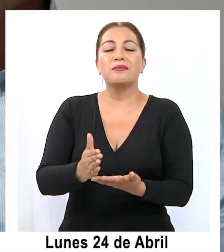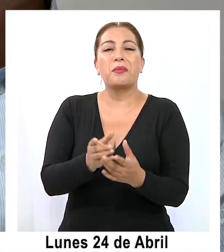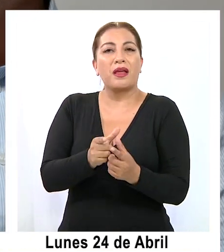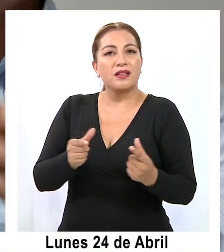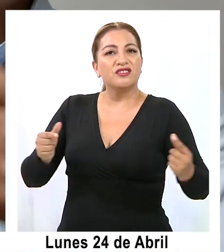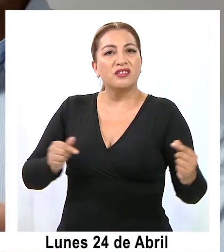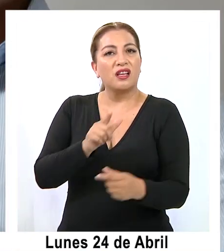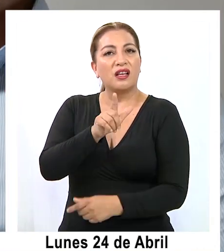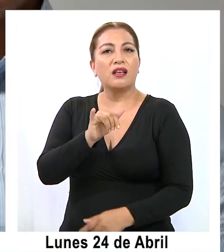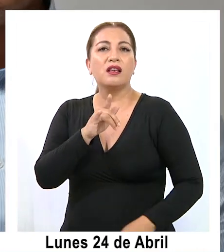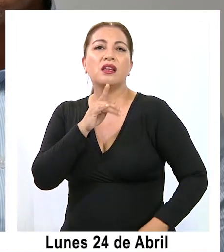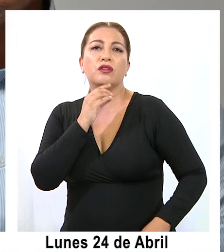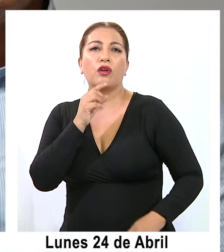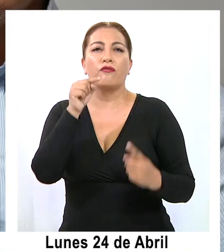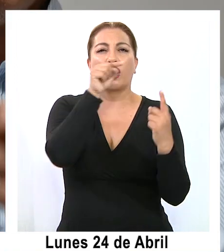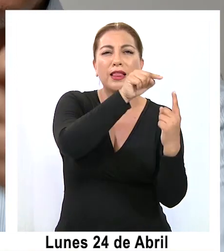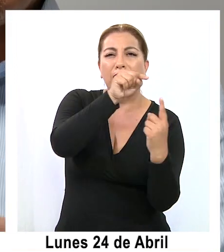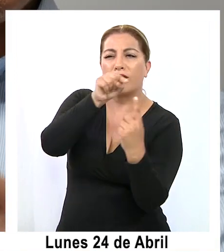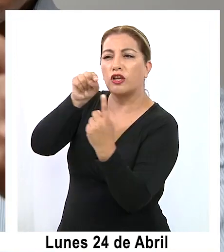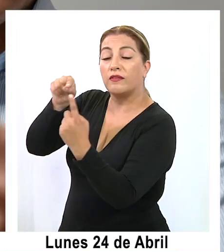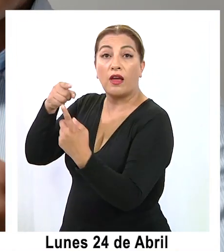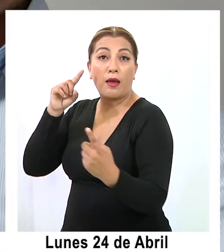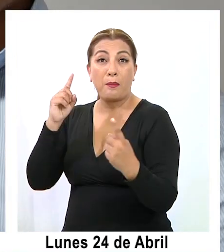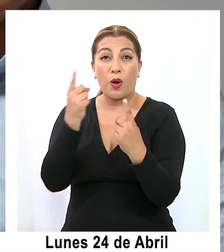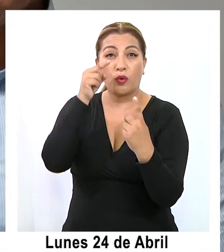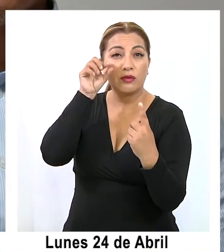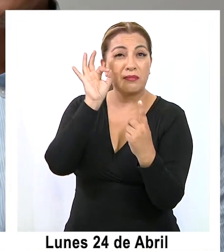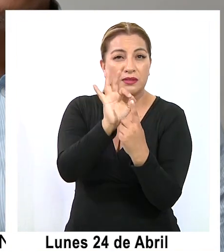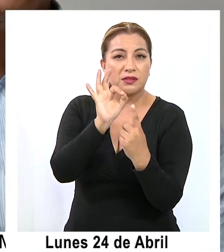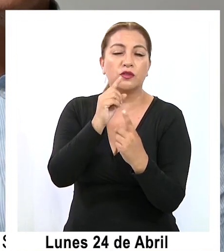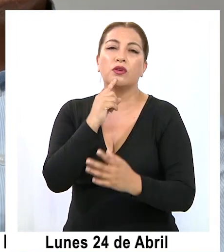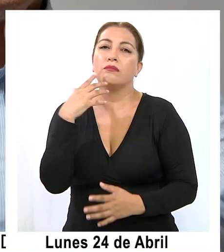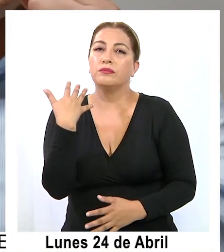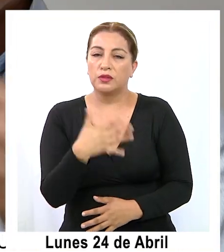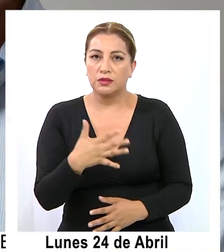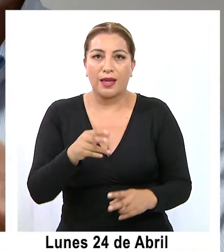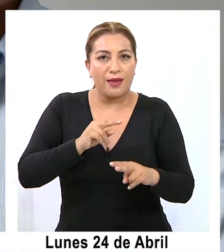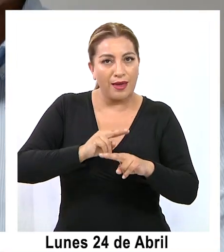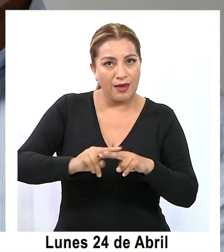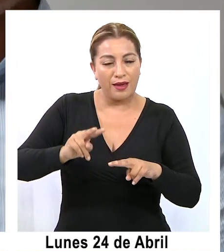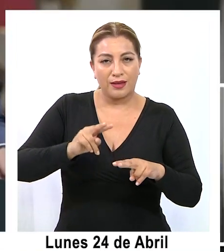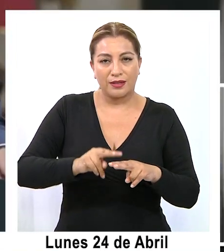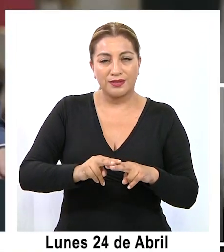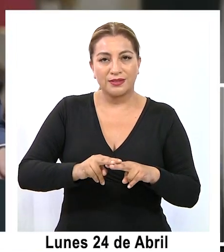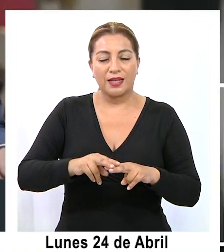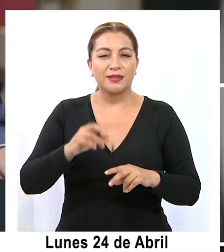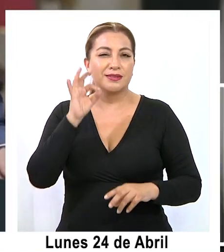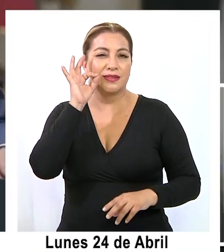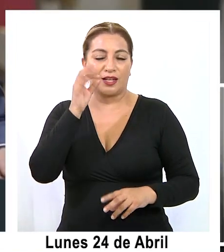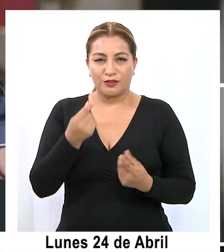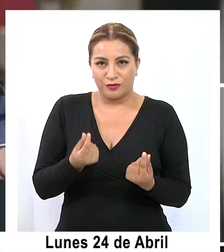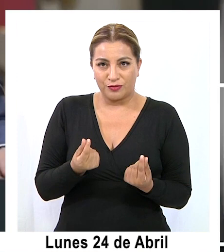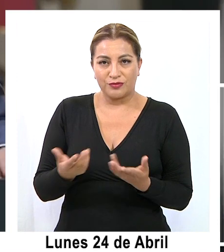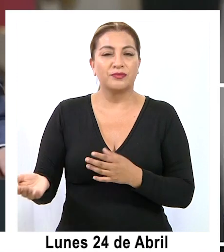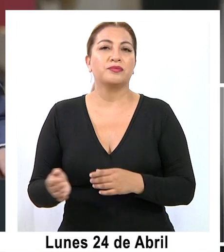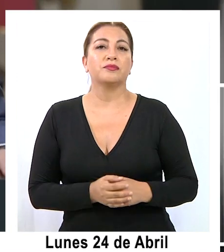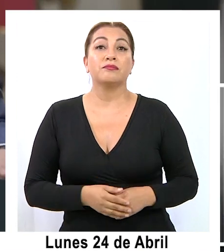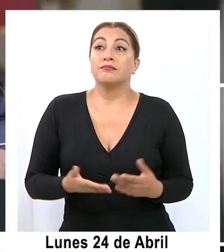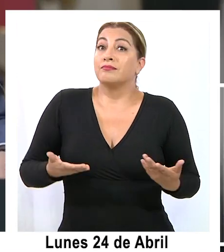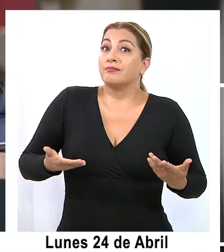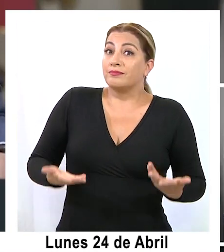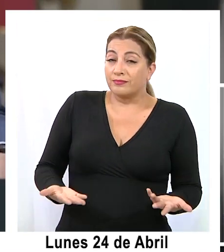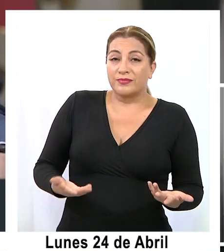Litio tiene muchos objetivos, pero uno particularmente importante, que es la creación de riqueza. En